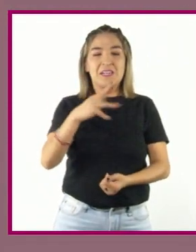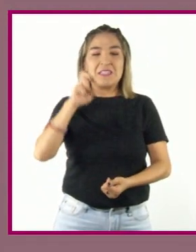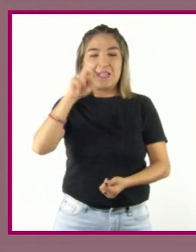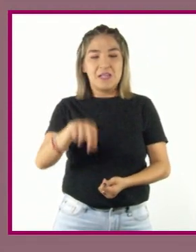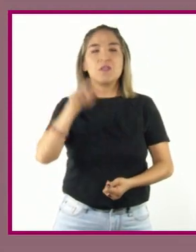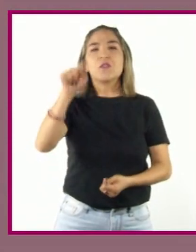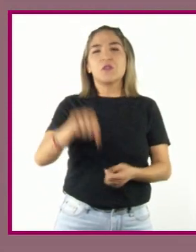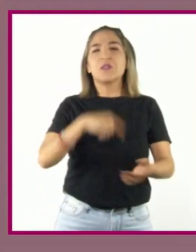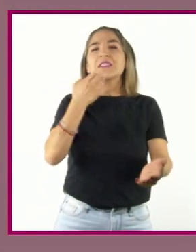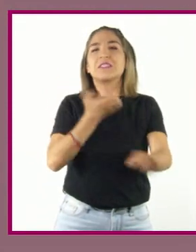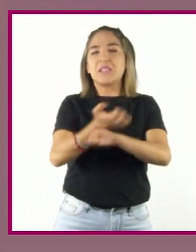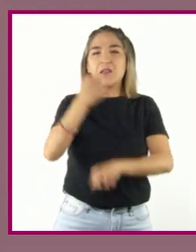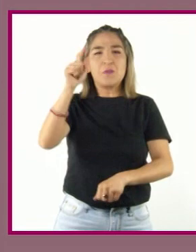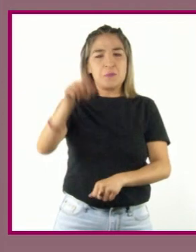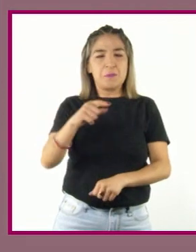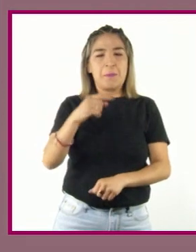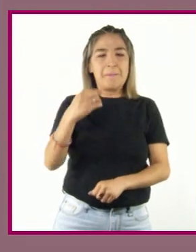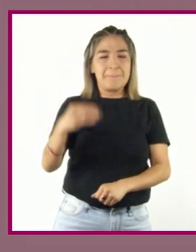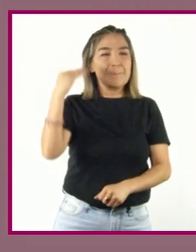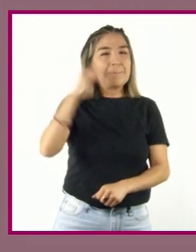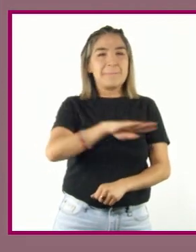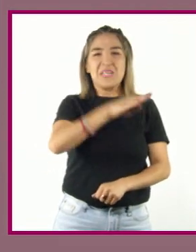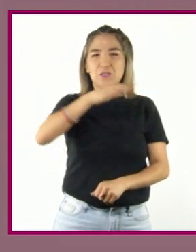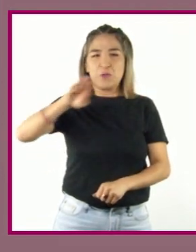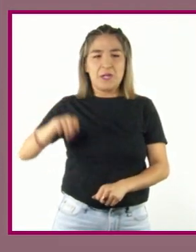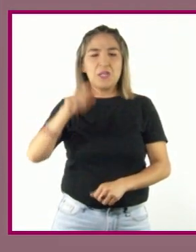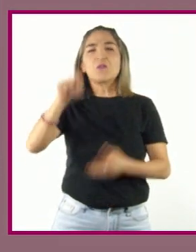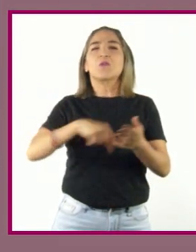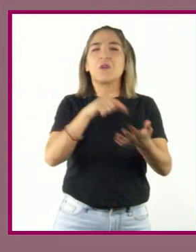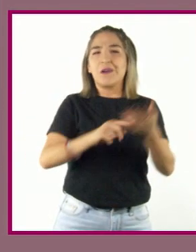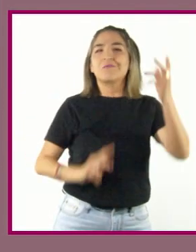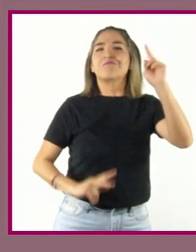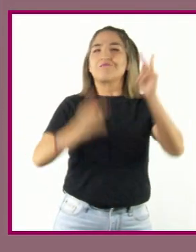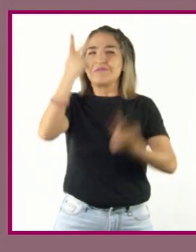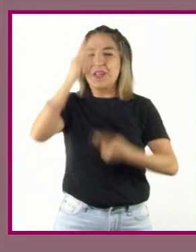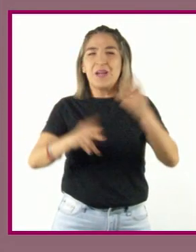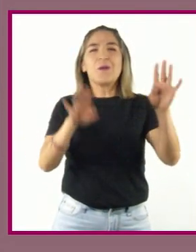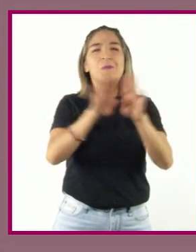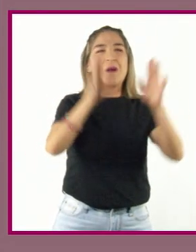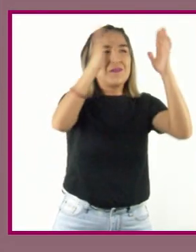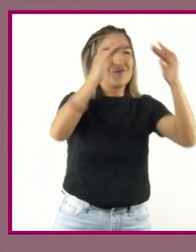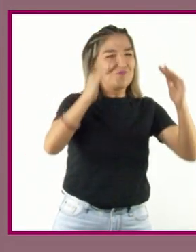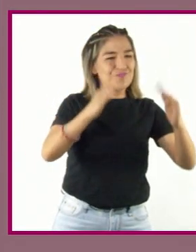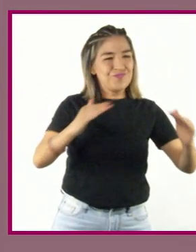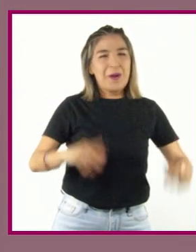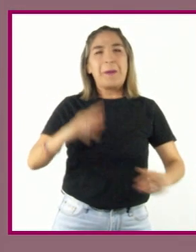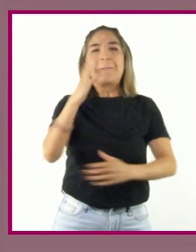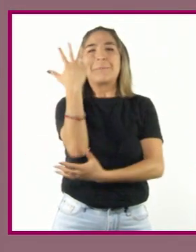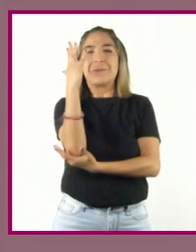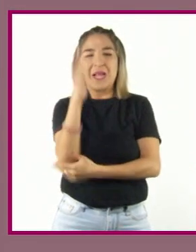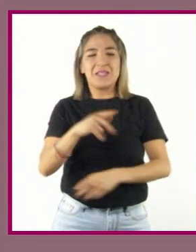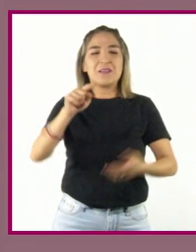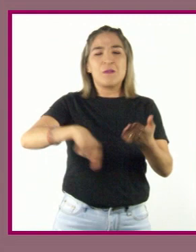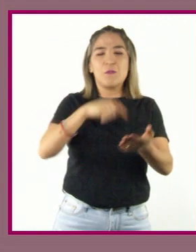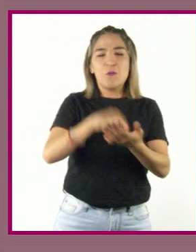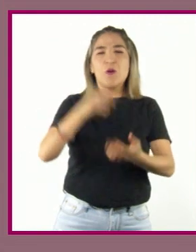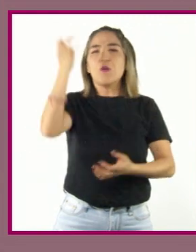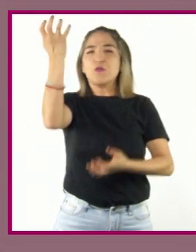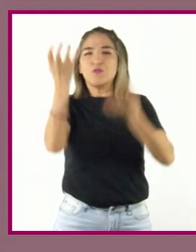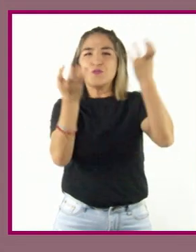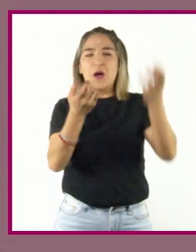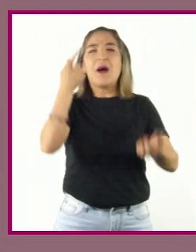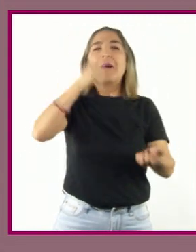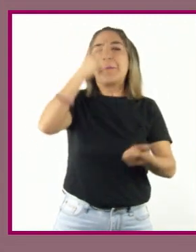Michoacán. Cuenta con extensos bosques templados con vegetación de pino, encino Ollamel y Ocote, que se